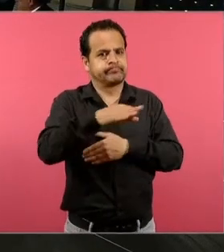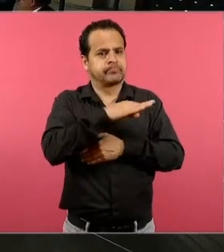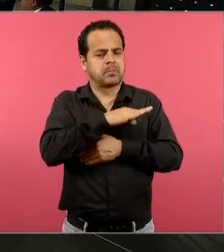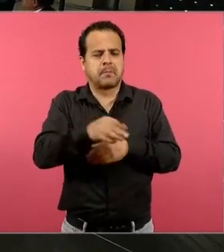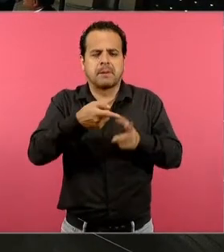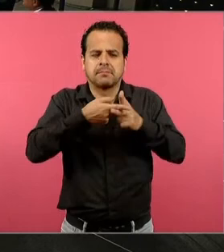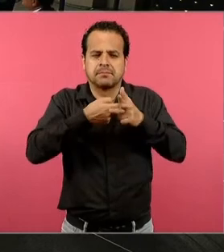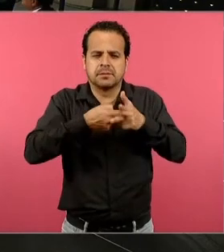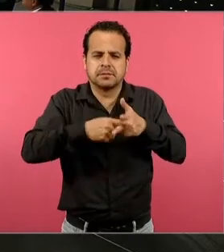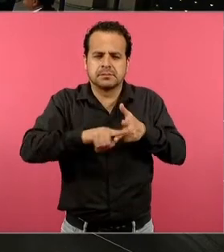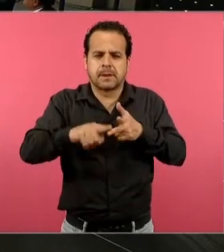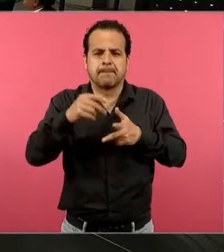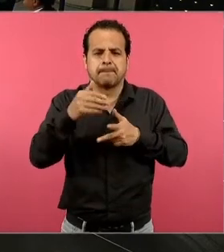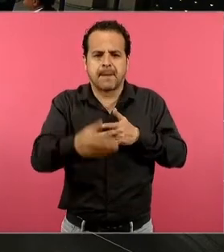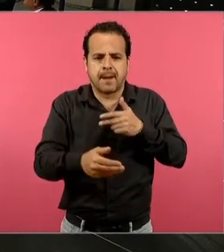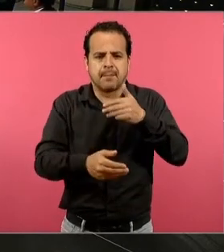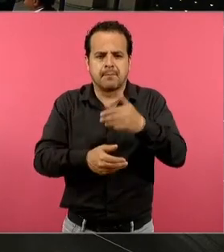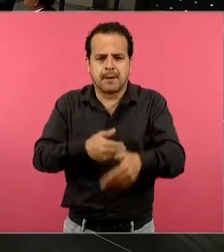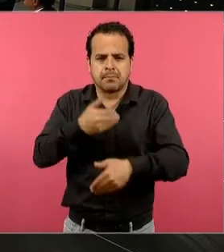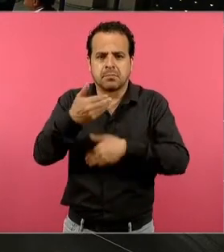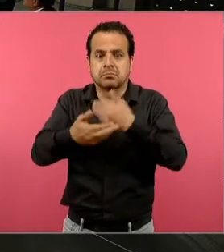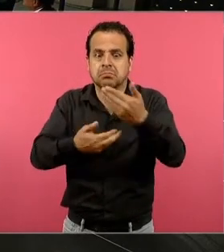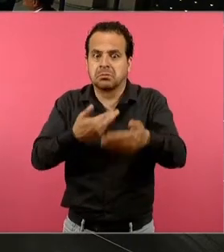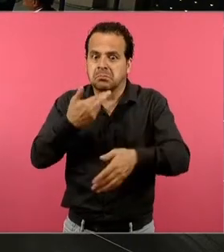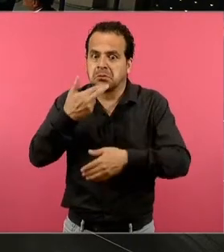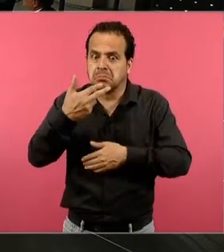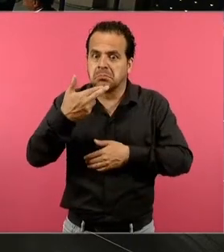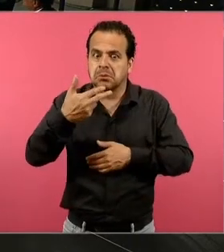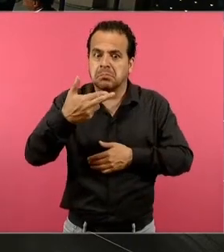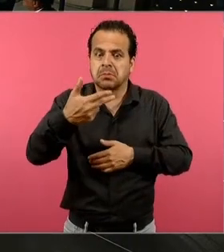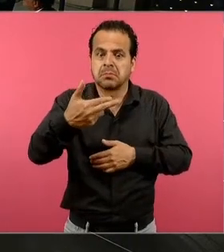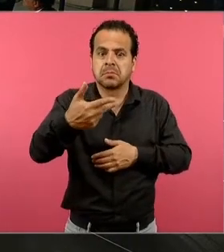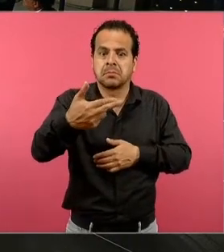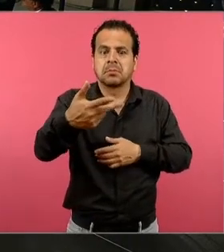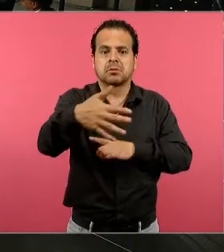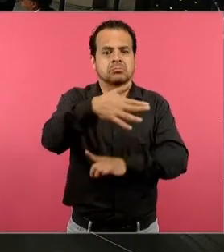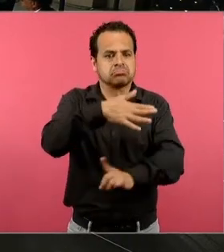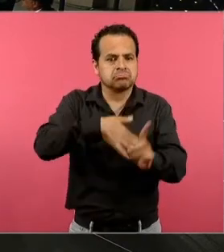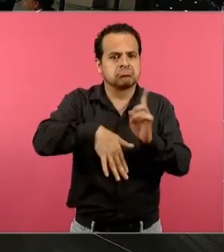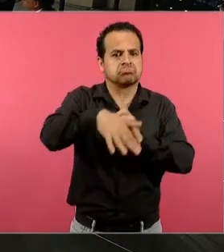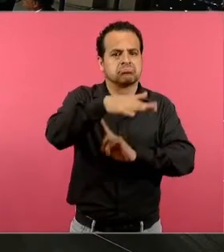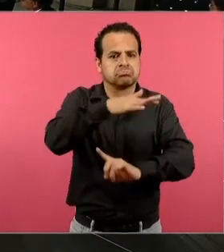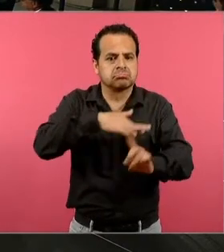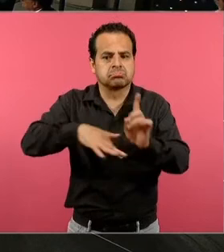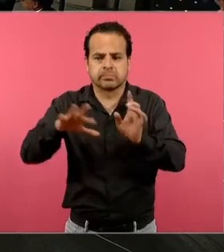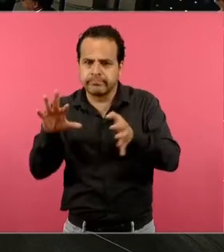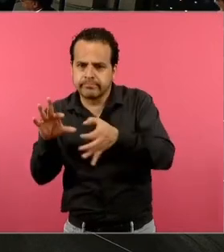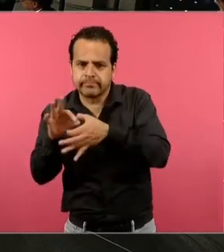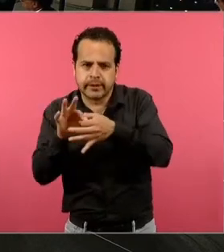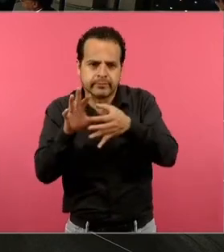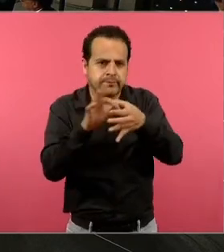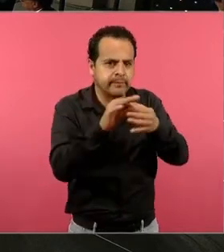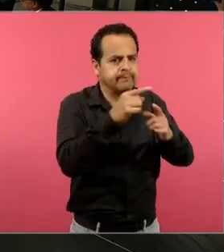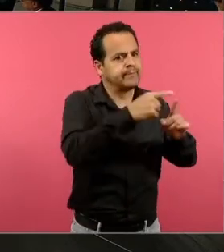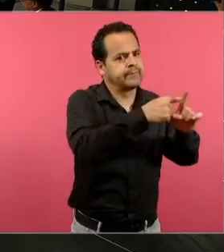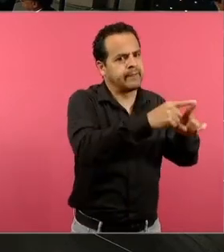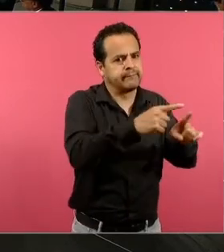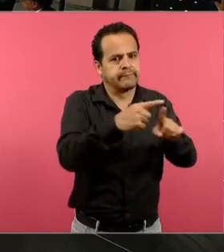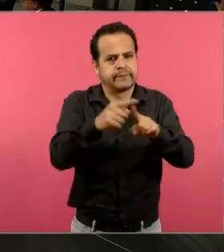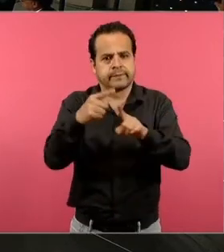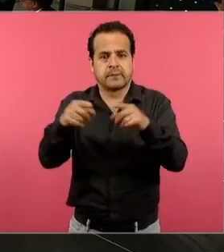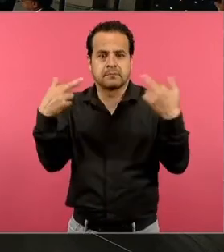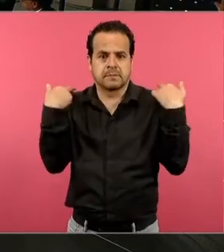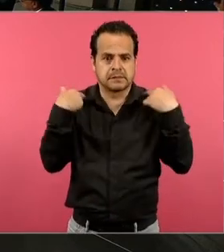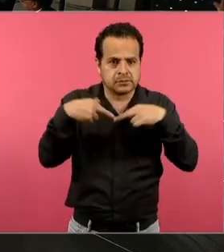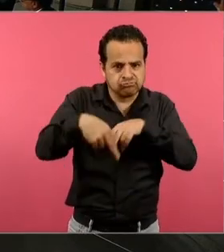programas de estudio mucho más contextualizados, mucho más plurales, mucho más trabajados. Esa es una